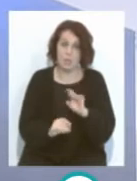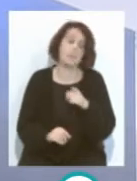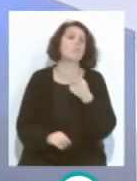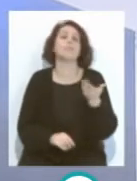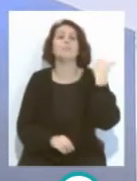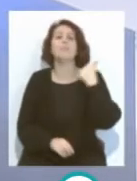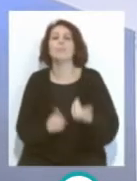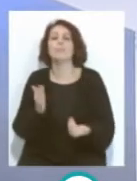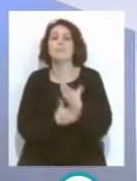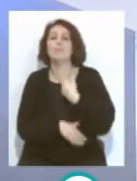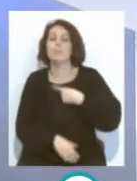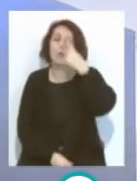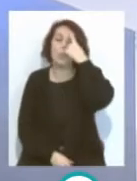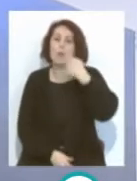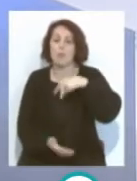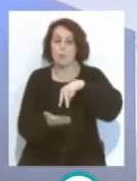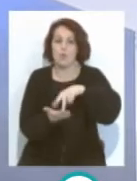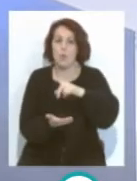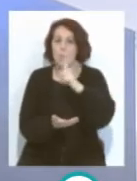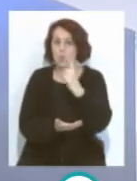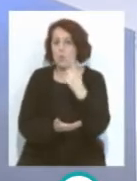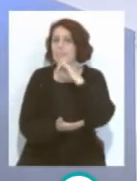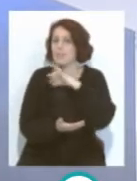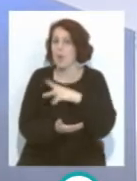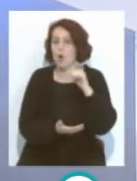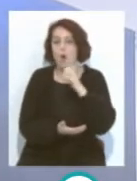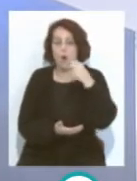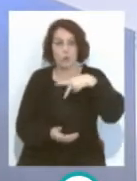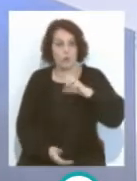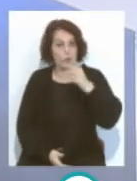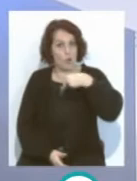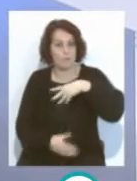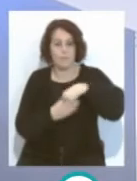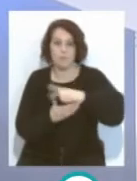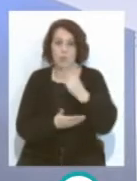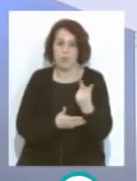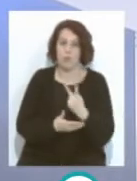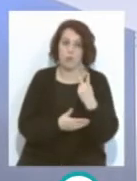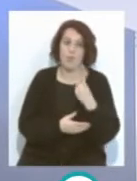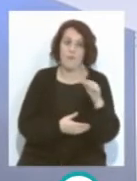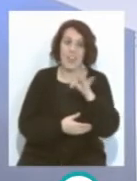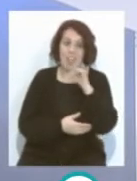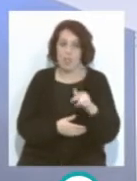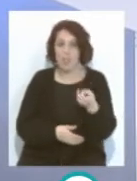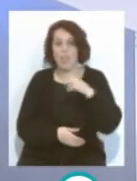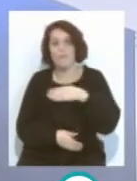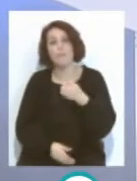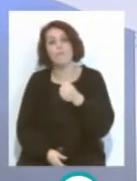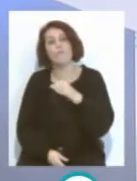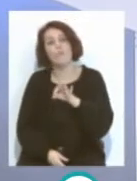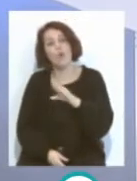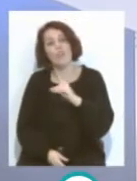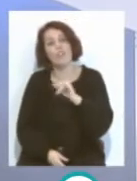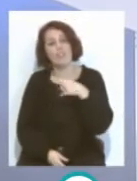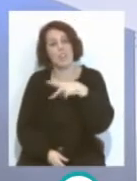quiero recordar que hubo un pivote, que fue James Johnson, hubo dos interiores, Ale Fernández y Bodiger, y luego